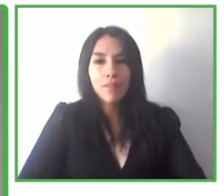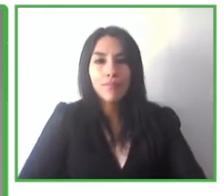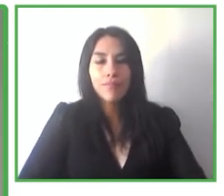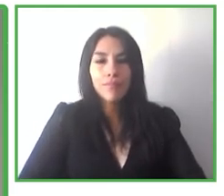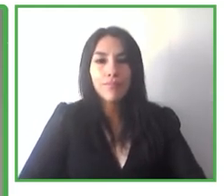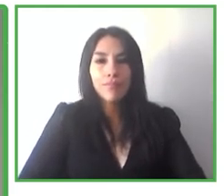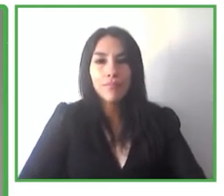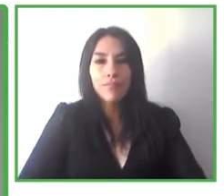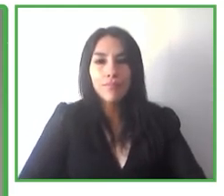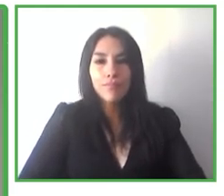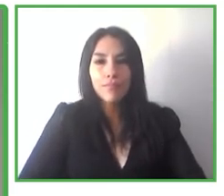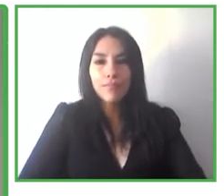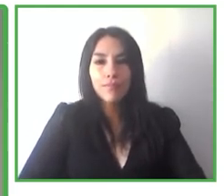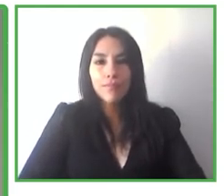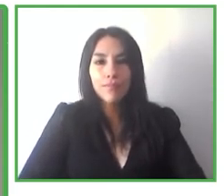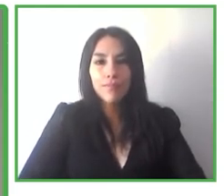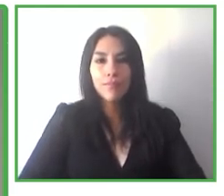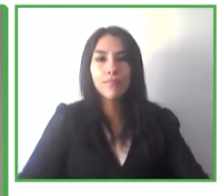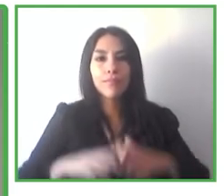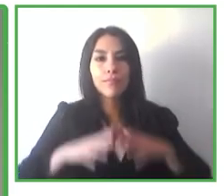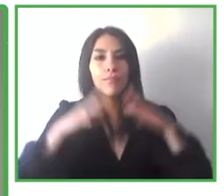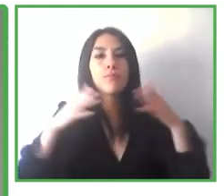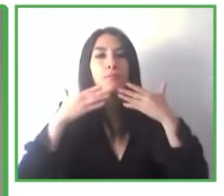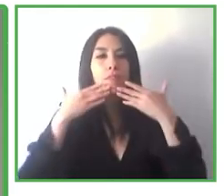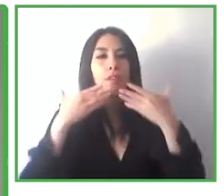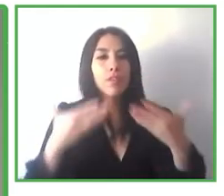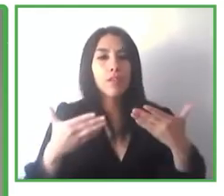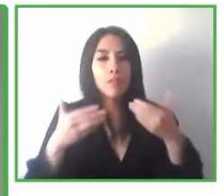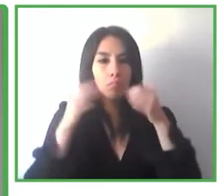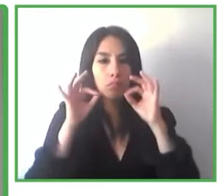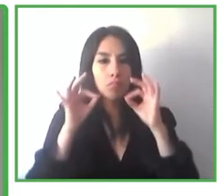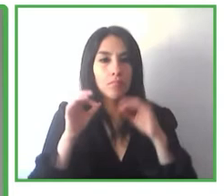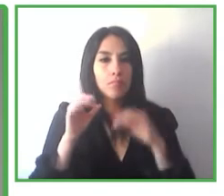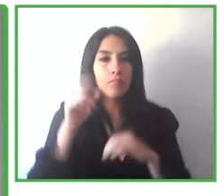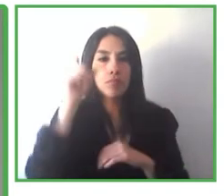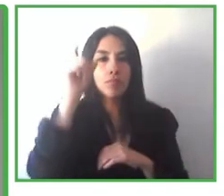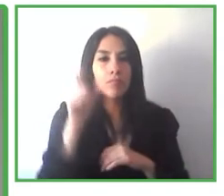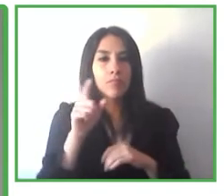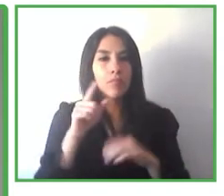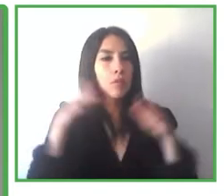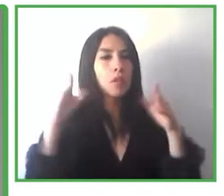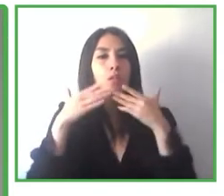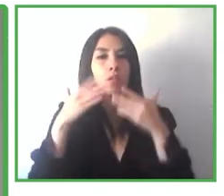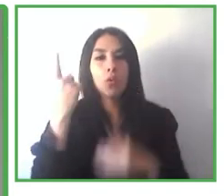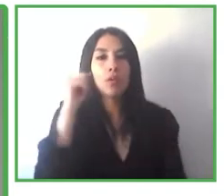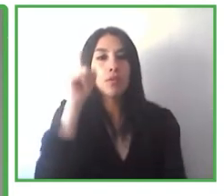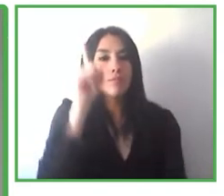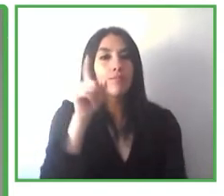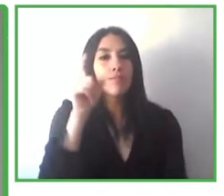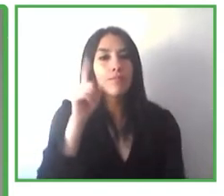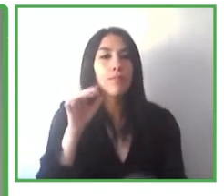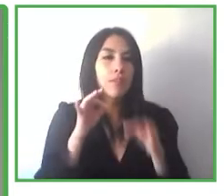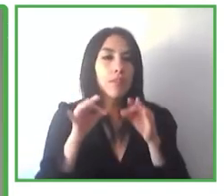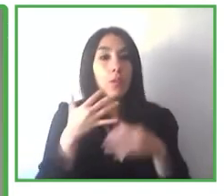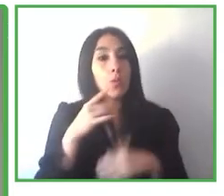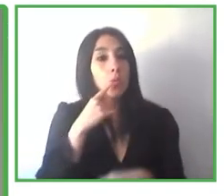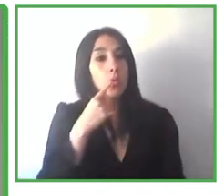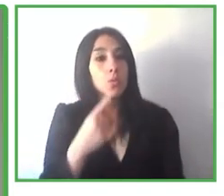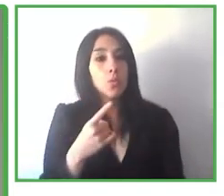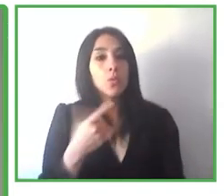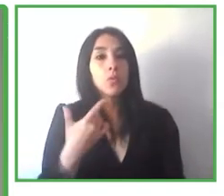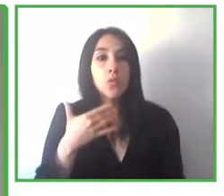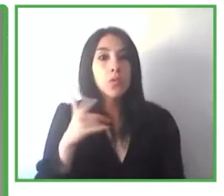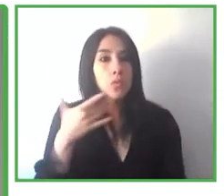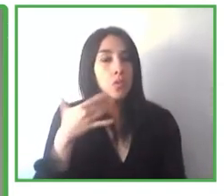excelentes aquí muchísimas gracias por tu presentación realmente es una tecnología espectacular la que estáis desarrollando